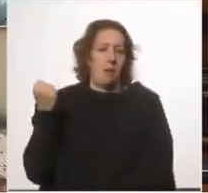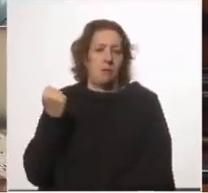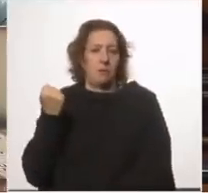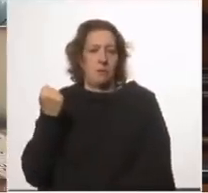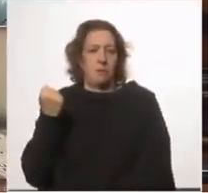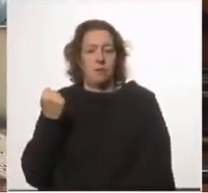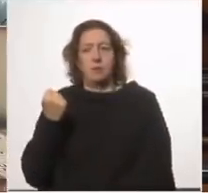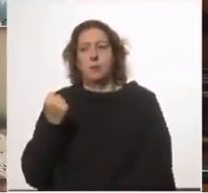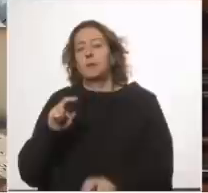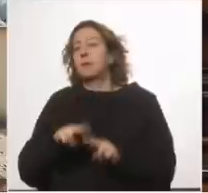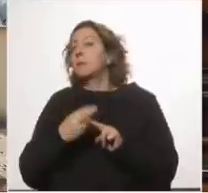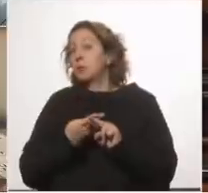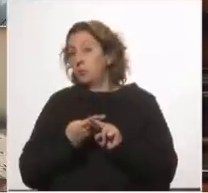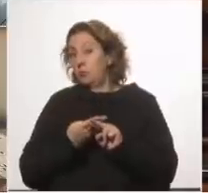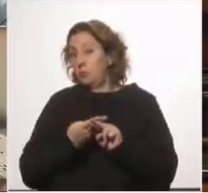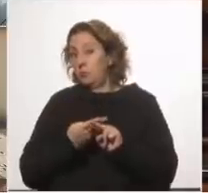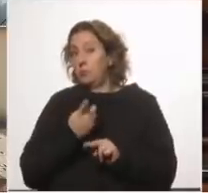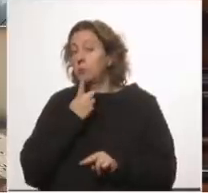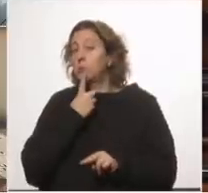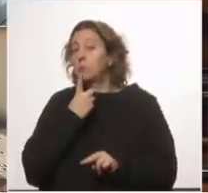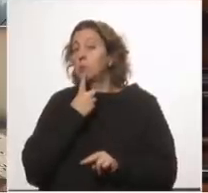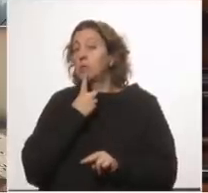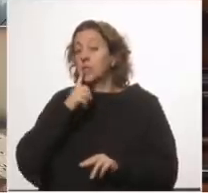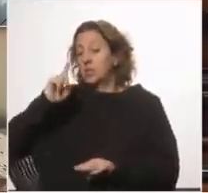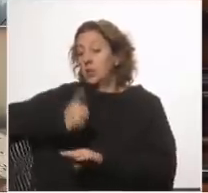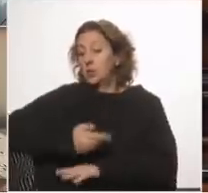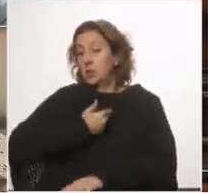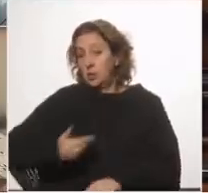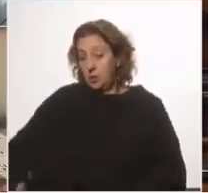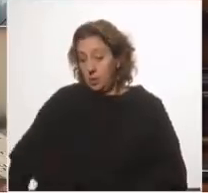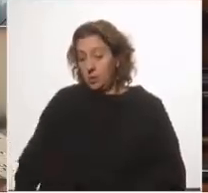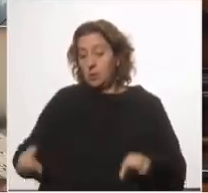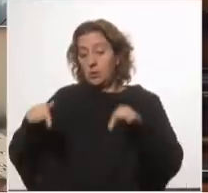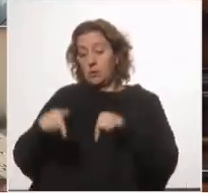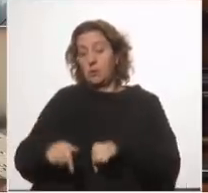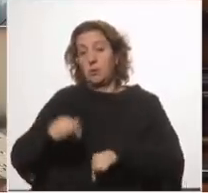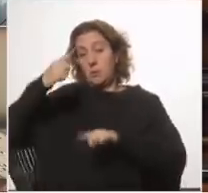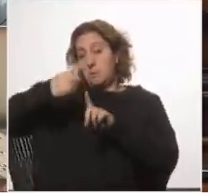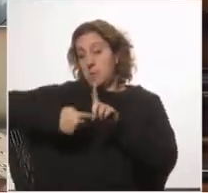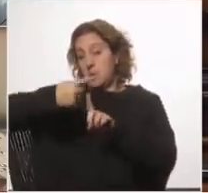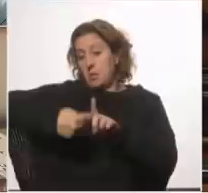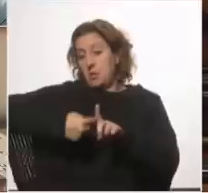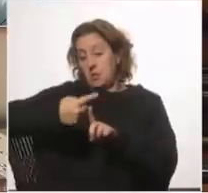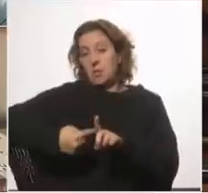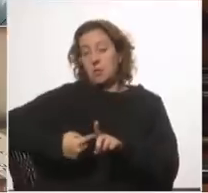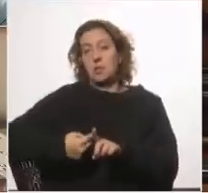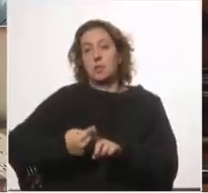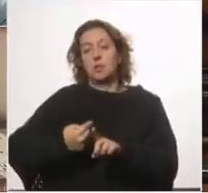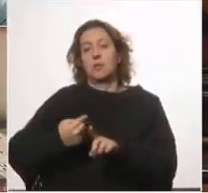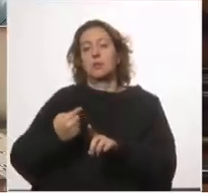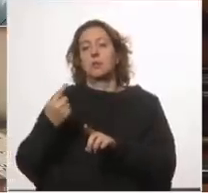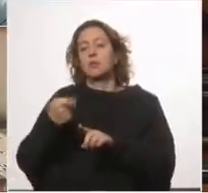repito la política pública de estos meses en particular del semestre del 21 pero en su conjunto